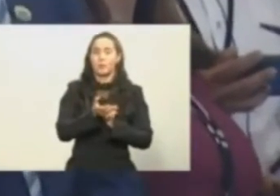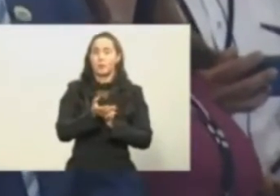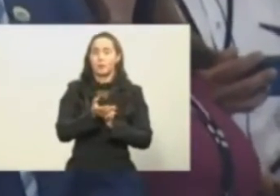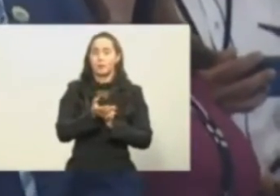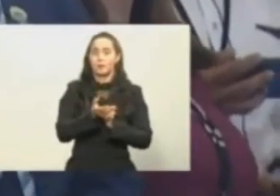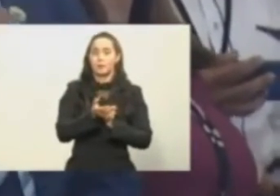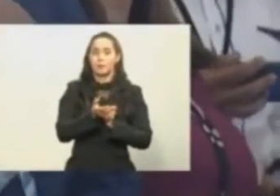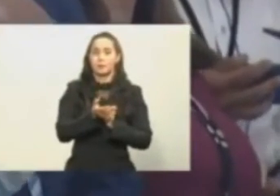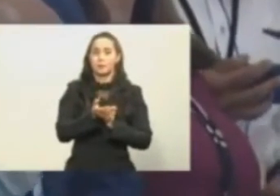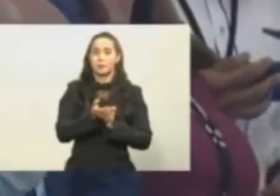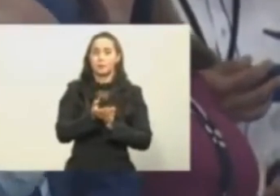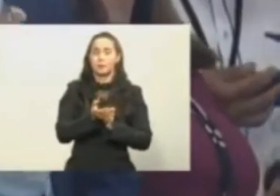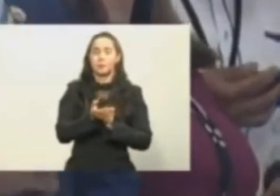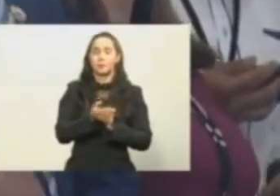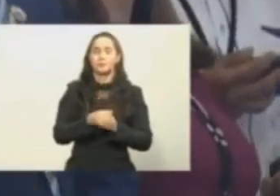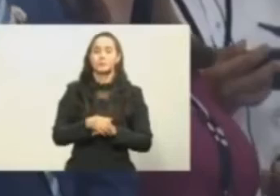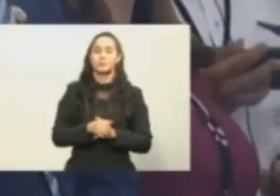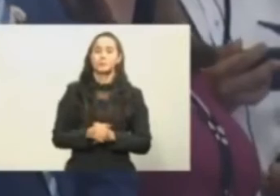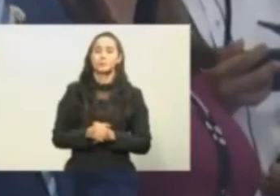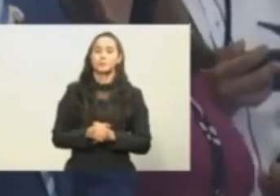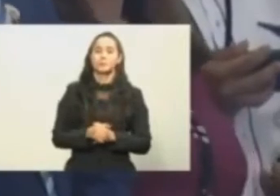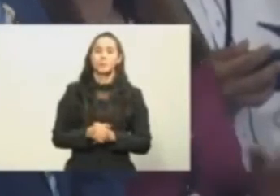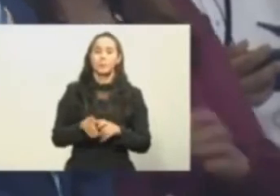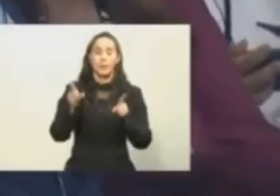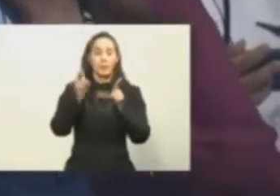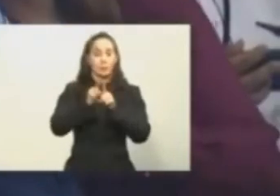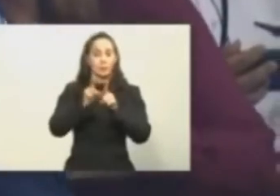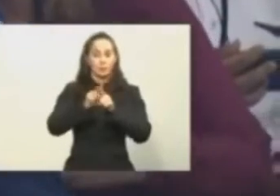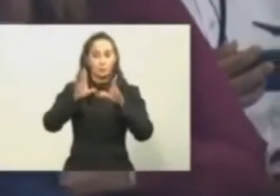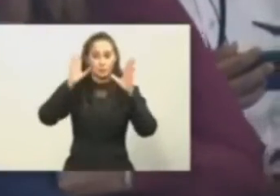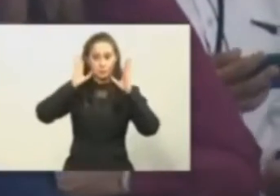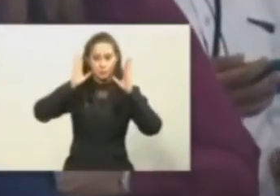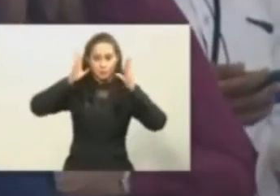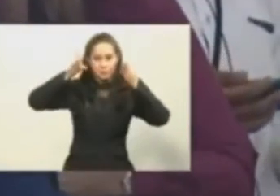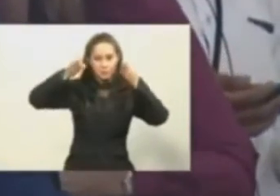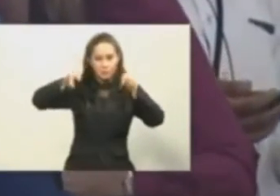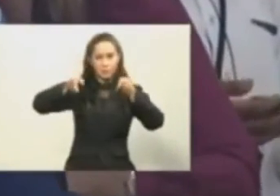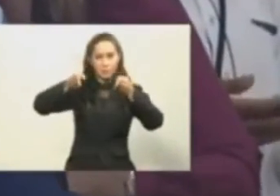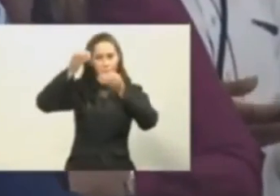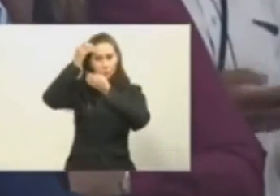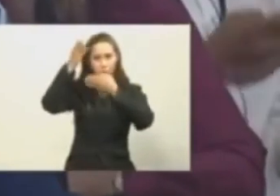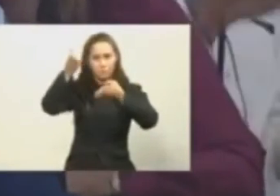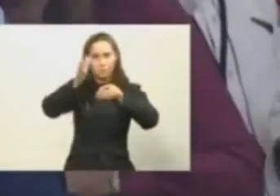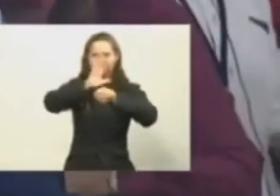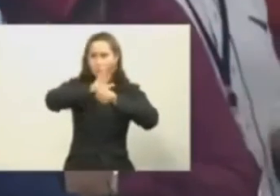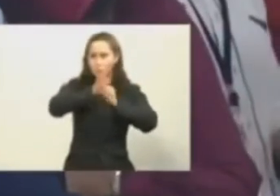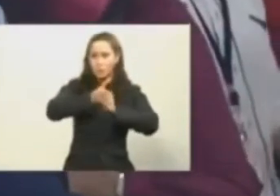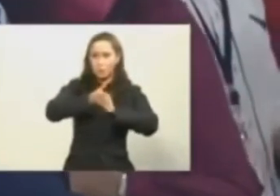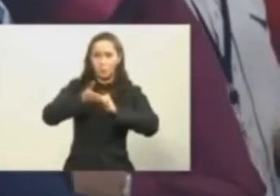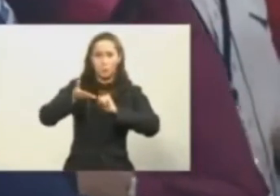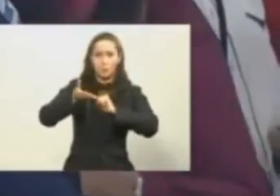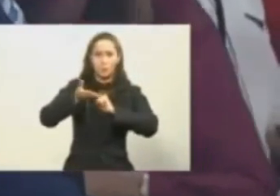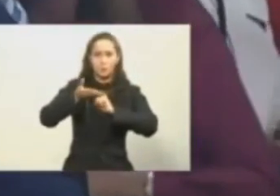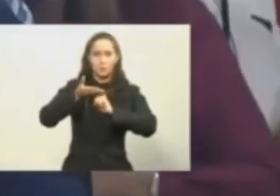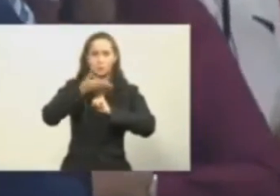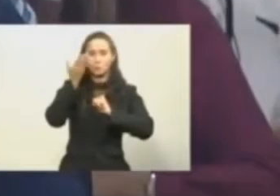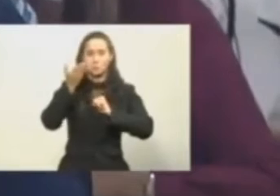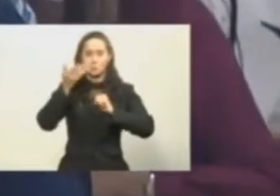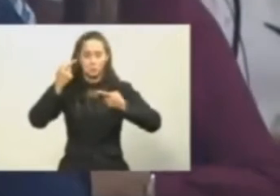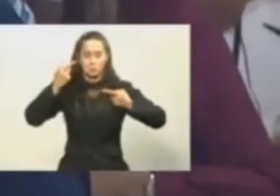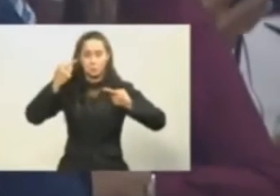centralizar el tema de las informaciones respecto al COVID-19. Esto se ve como una